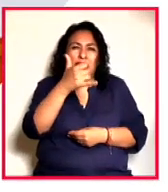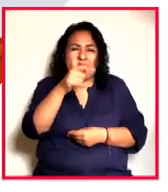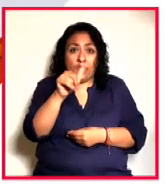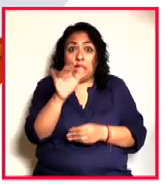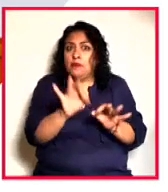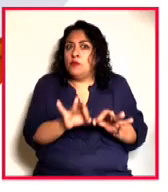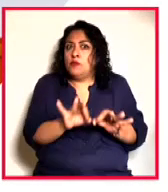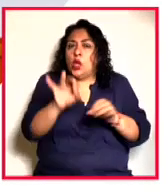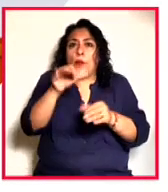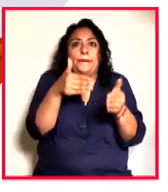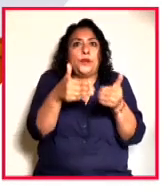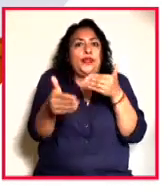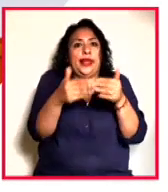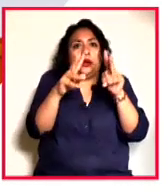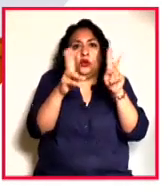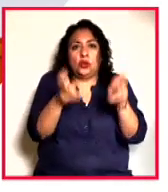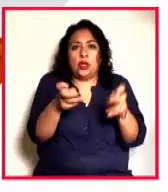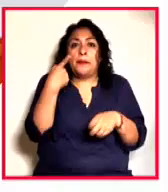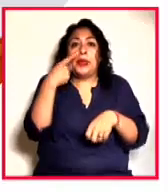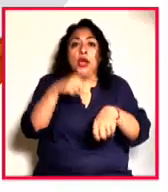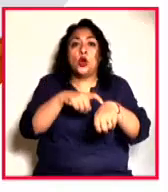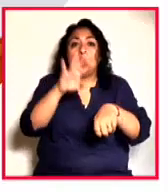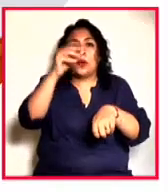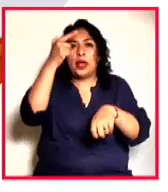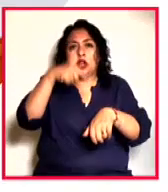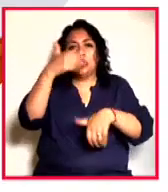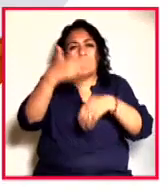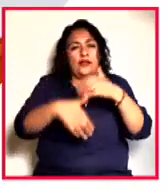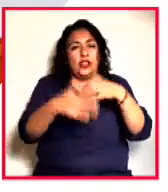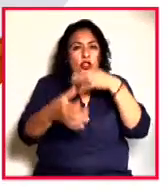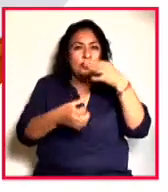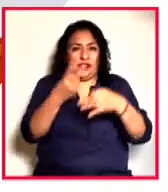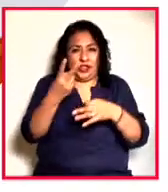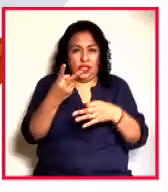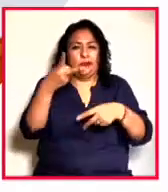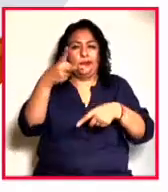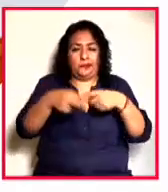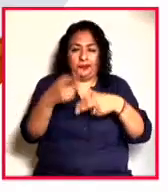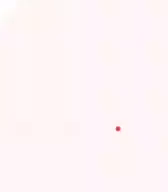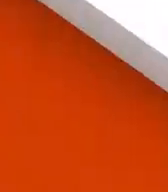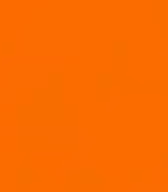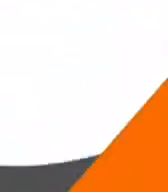de gran actualidad. No se lo pierdan, ¿no? la noche terminando Noticias 22. Regresamos.